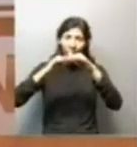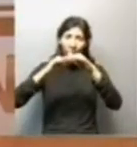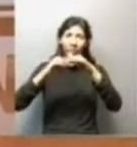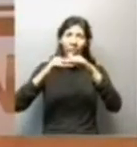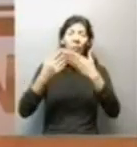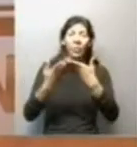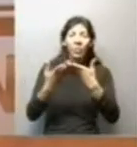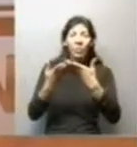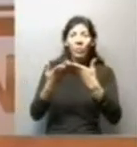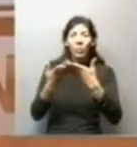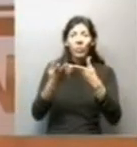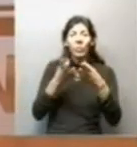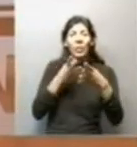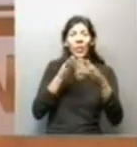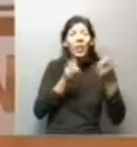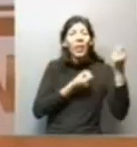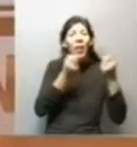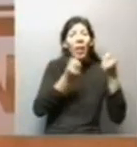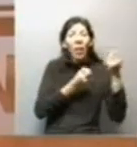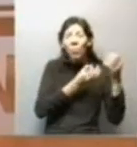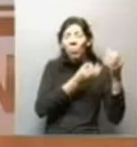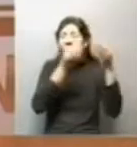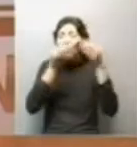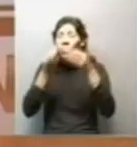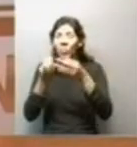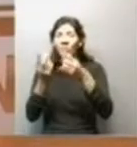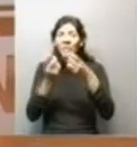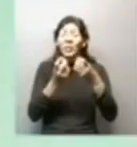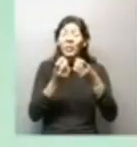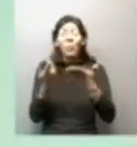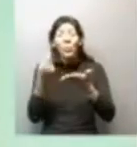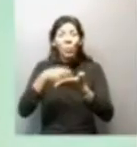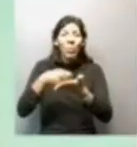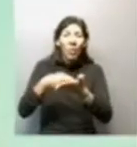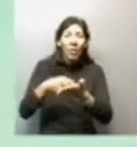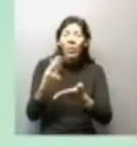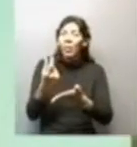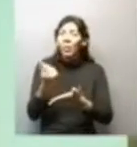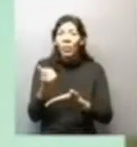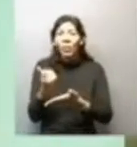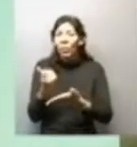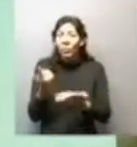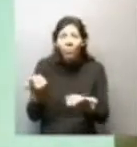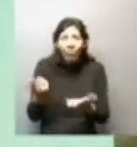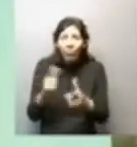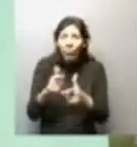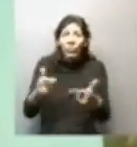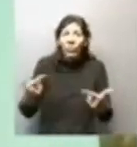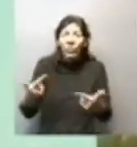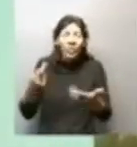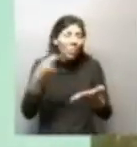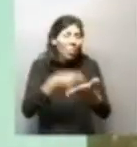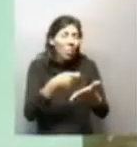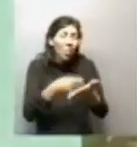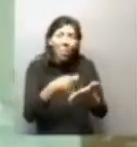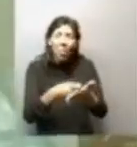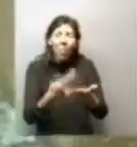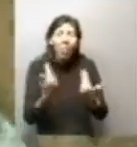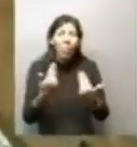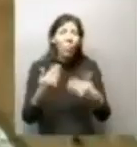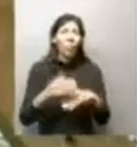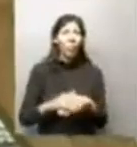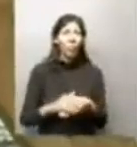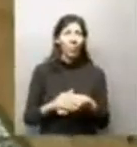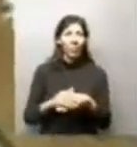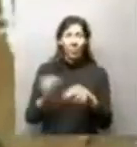y hacer el desagote de estos pozos requiere una suma importante de dinero. Y hace como dos semanas